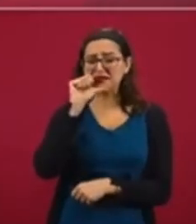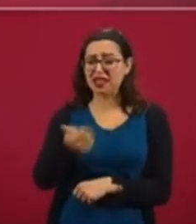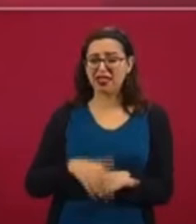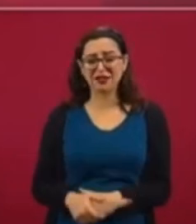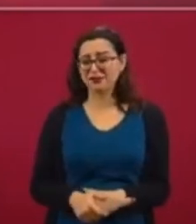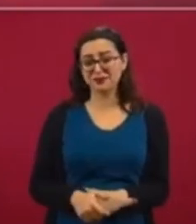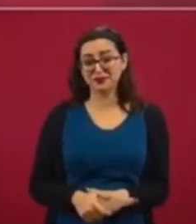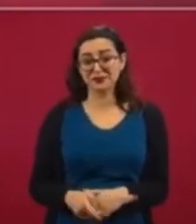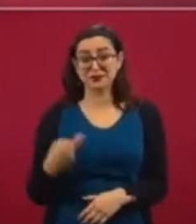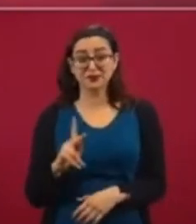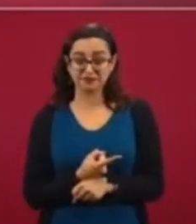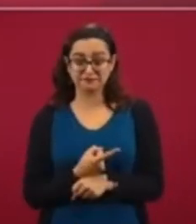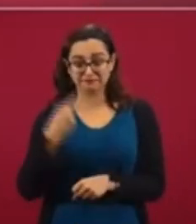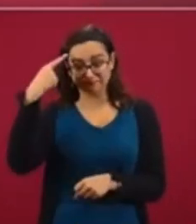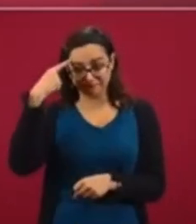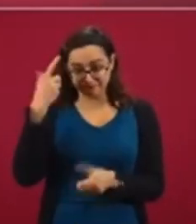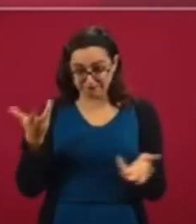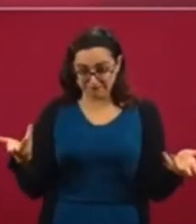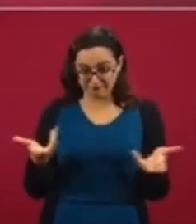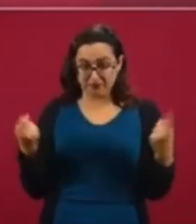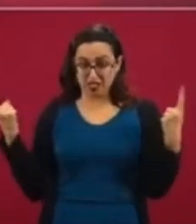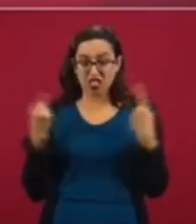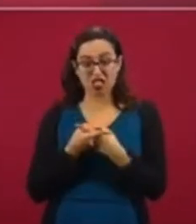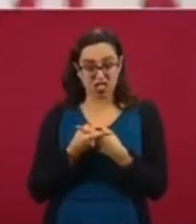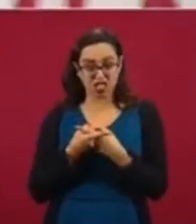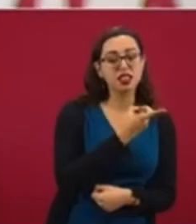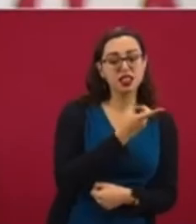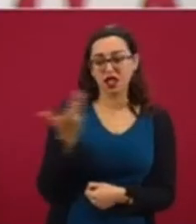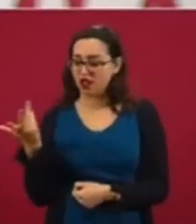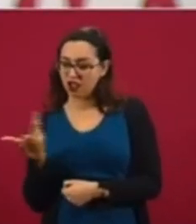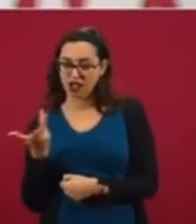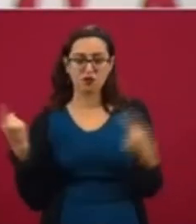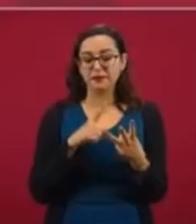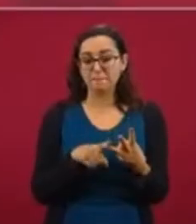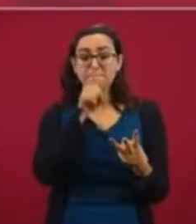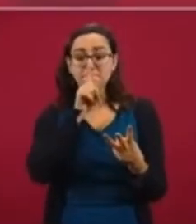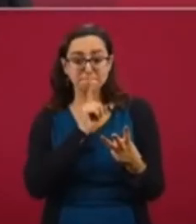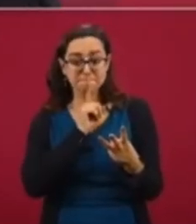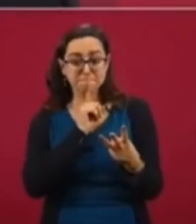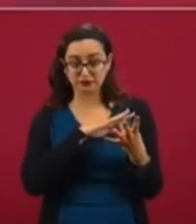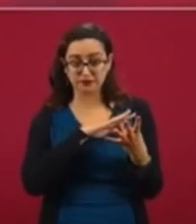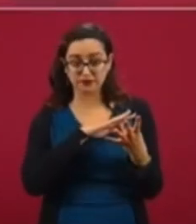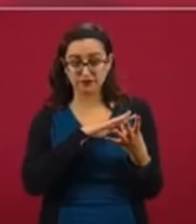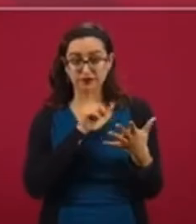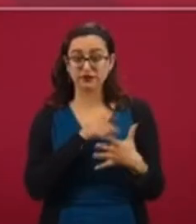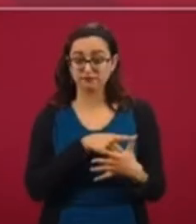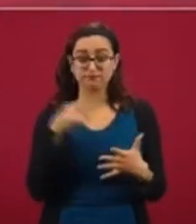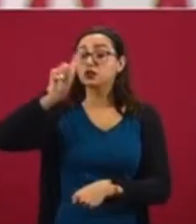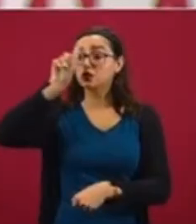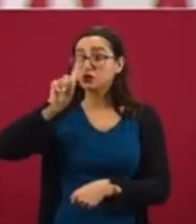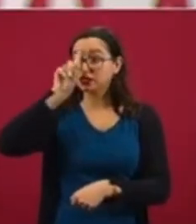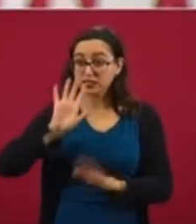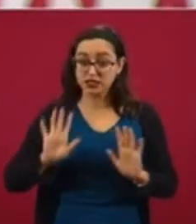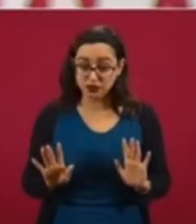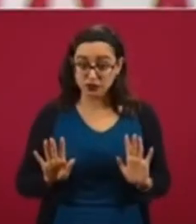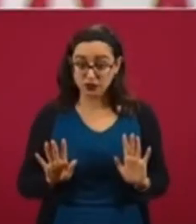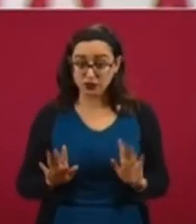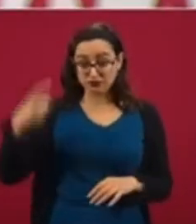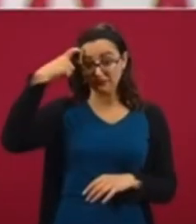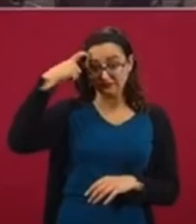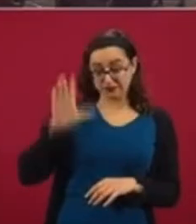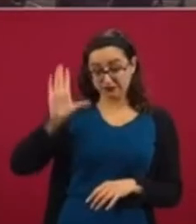problema es cuando se es inconsecuente. Cuando se dice una cosa y se hace otra. Cuando se miente. Cuando se es falso. Cuando se es hipócrita. Imagínense